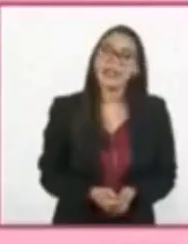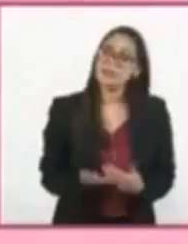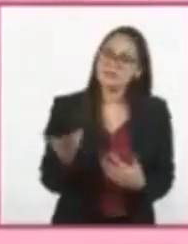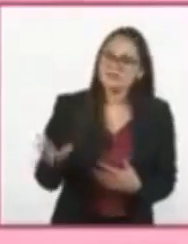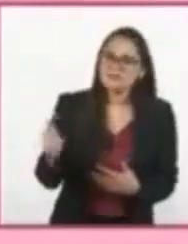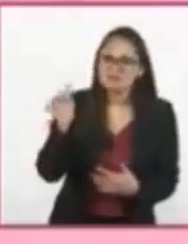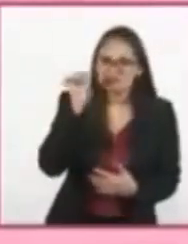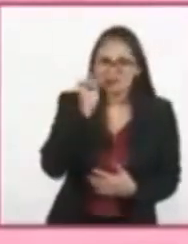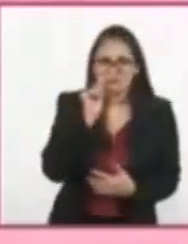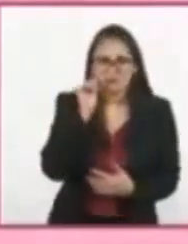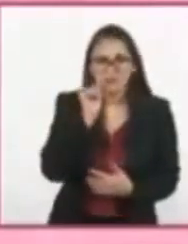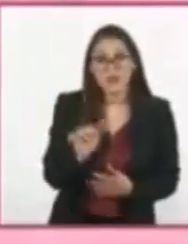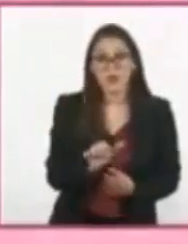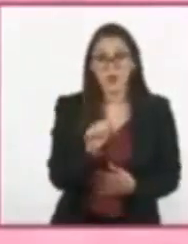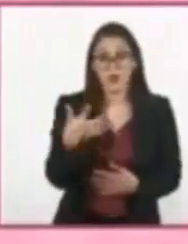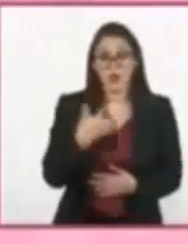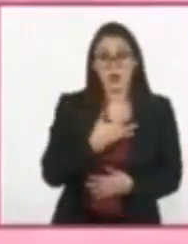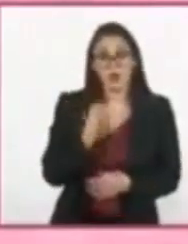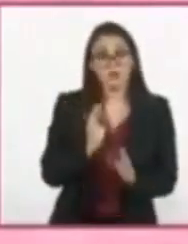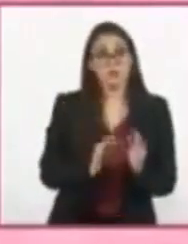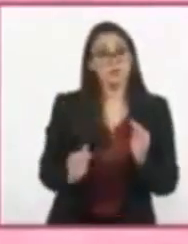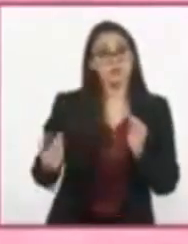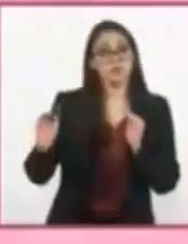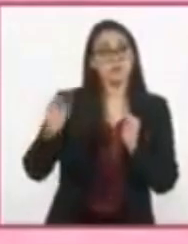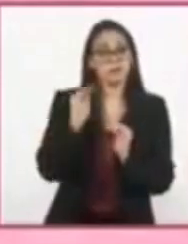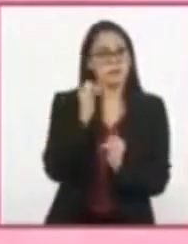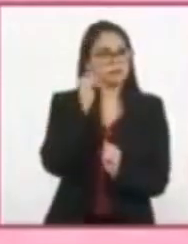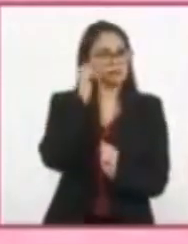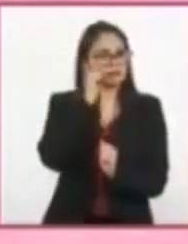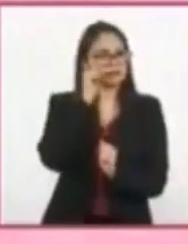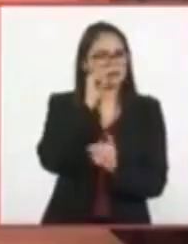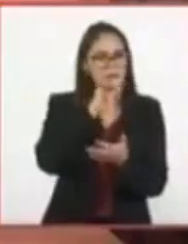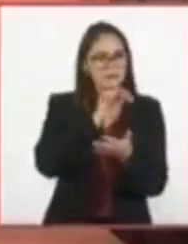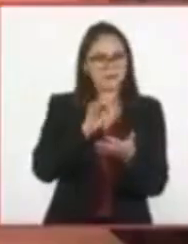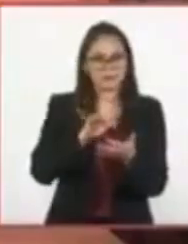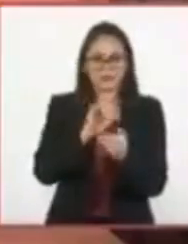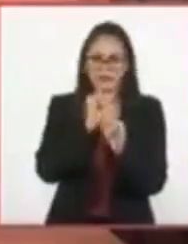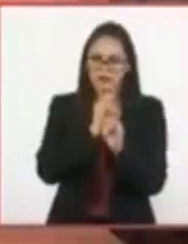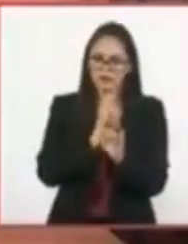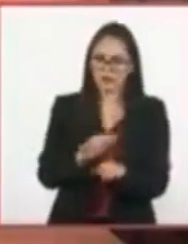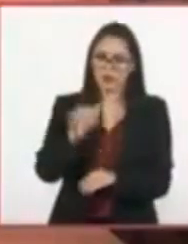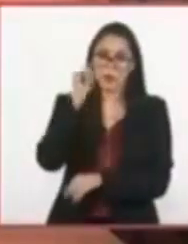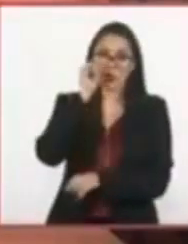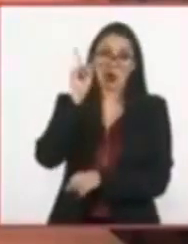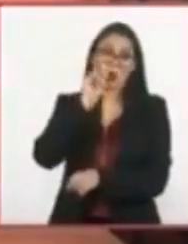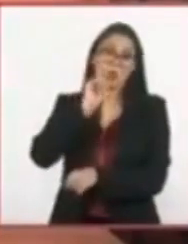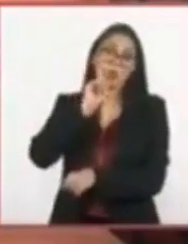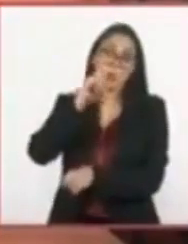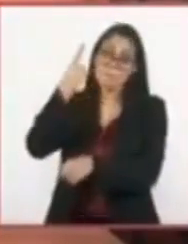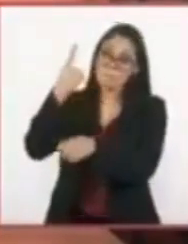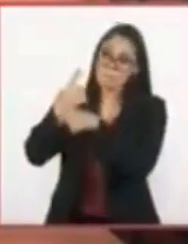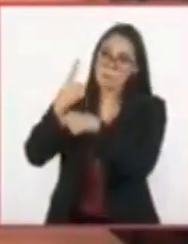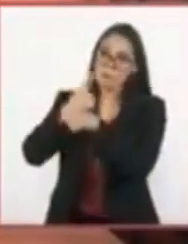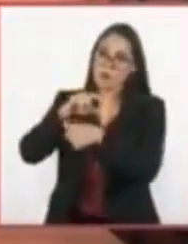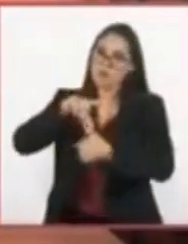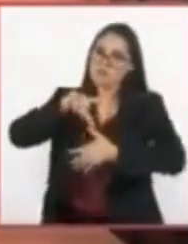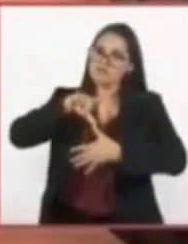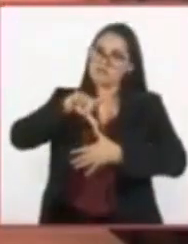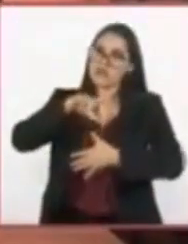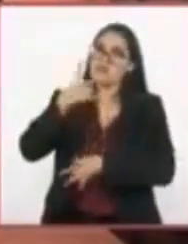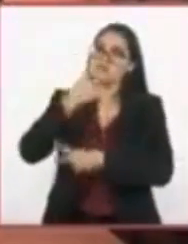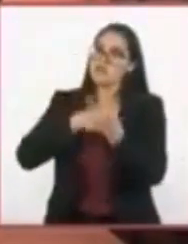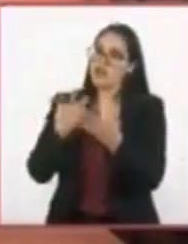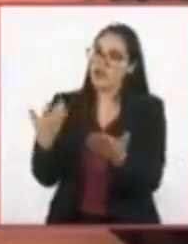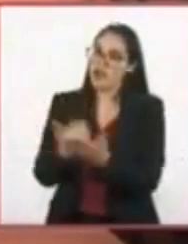con maestría la puntuación en sus textos. Y la primera latinoamericana en ganar el